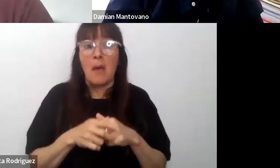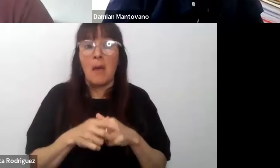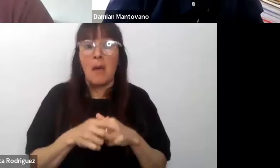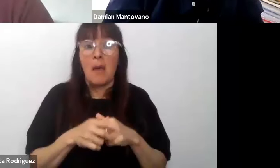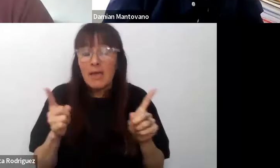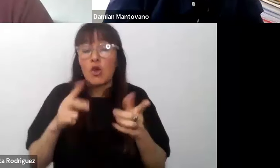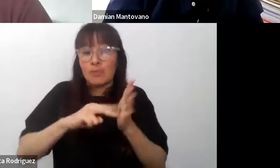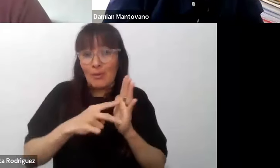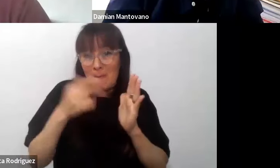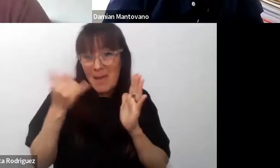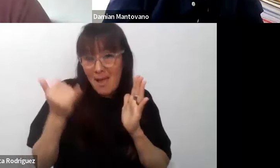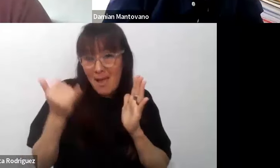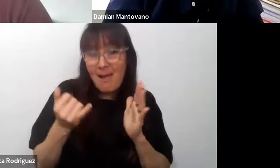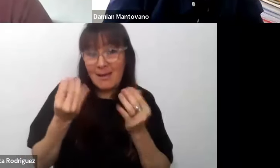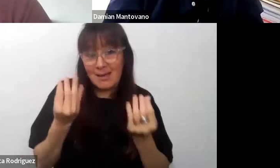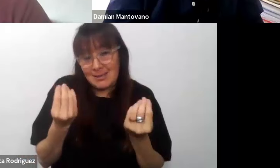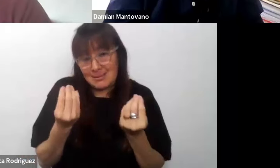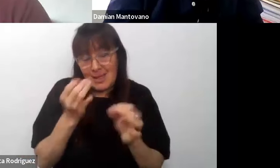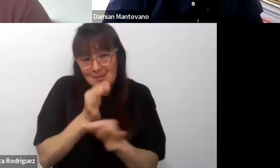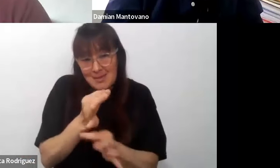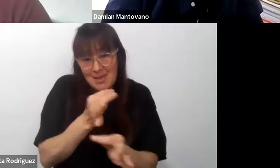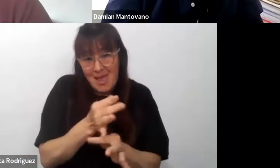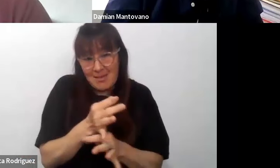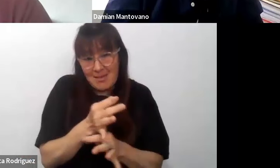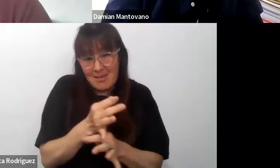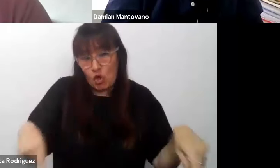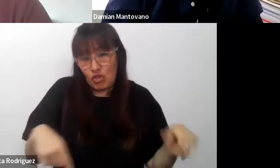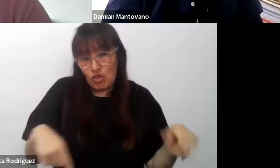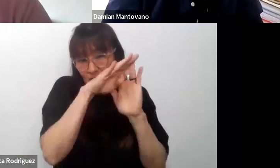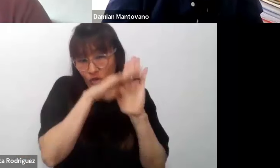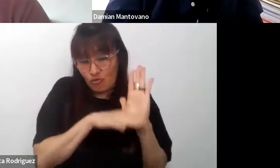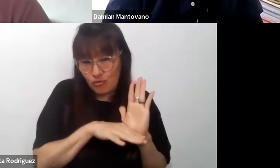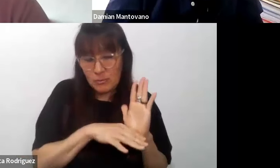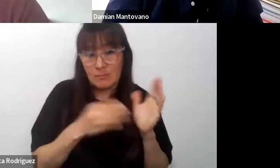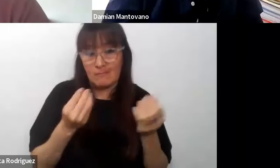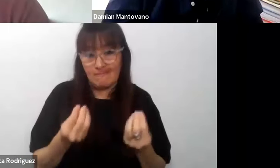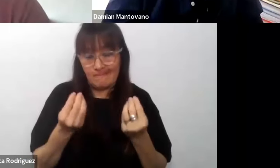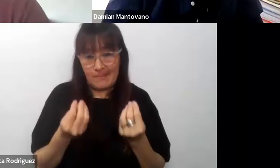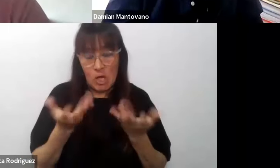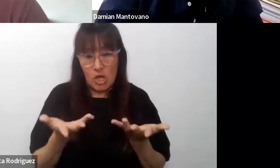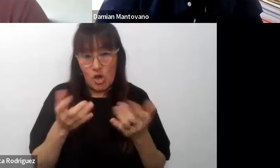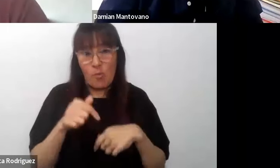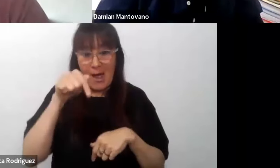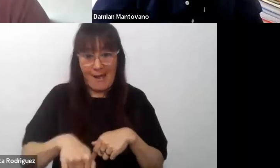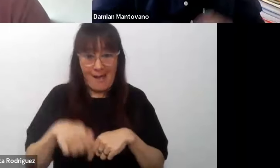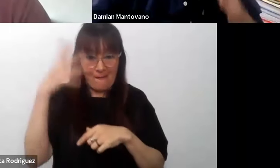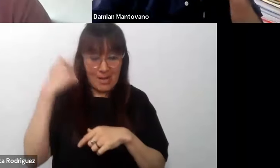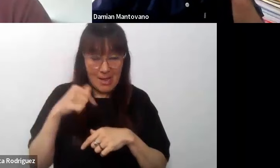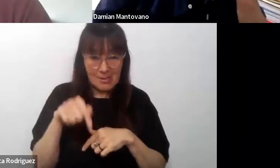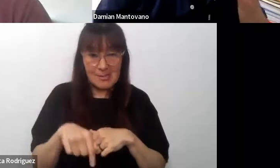problema es el problema de la enseñanza de los contenidos porque en nuestro país o si